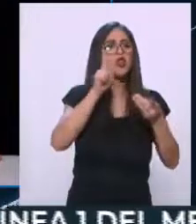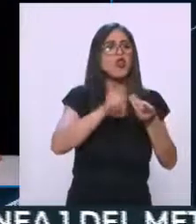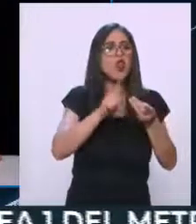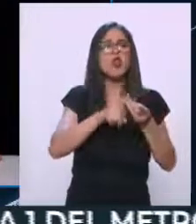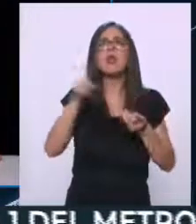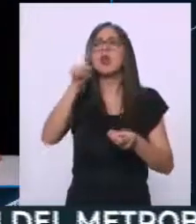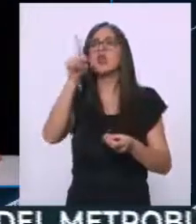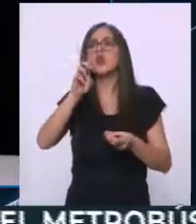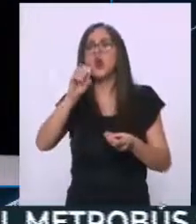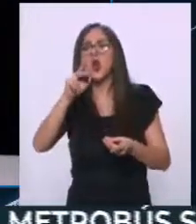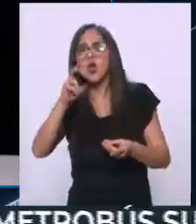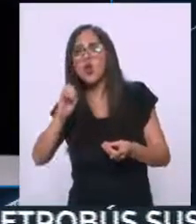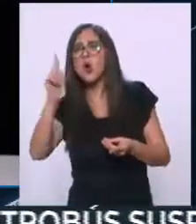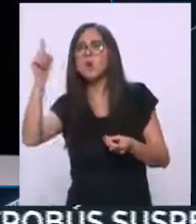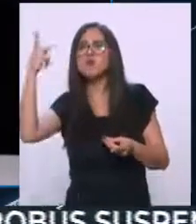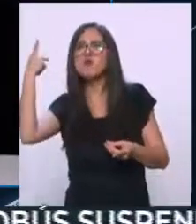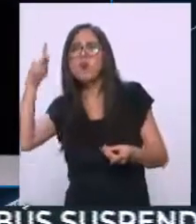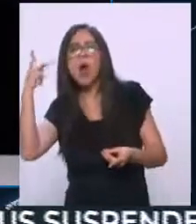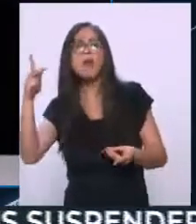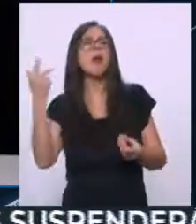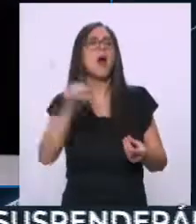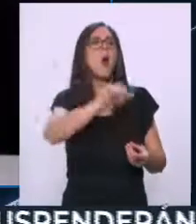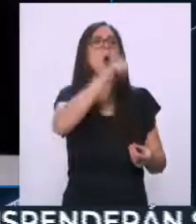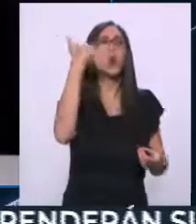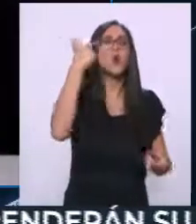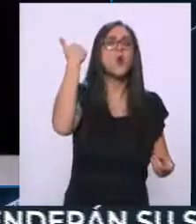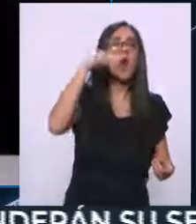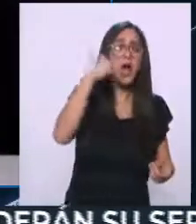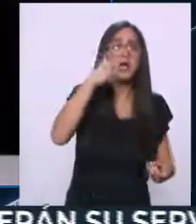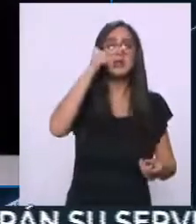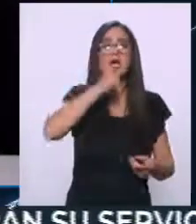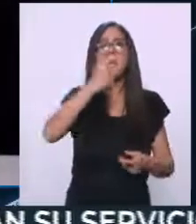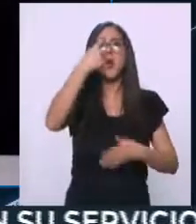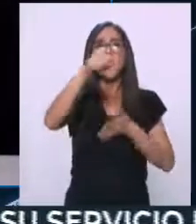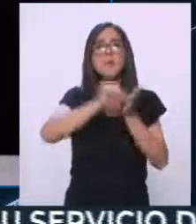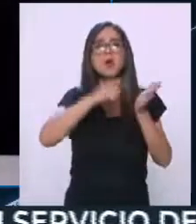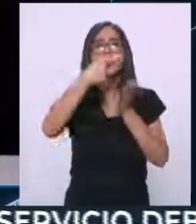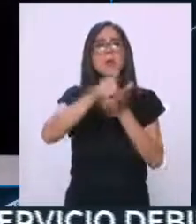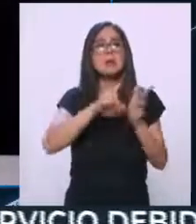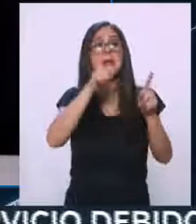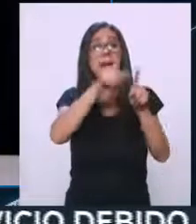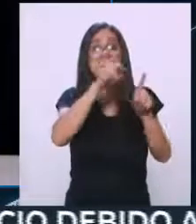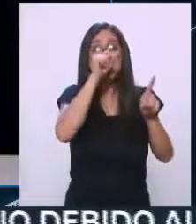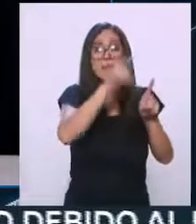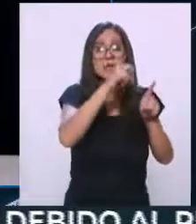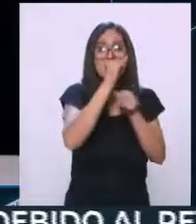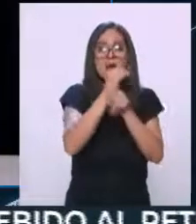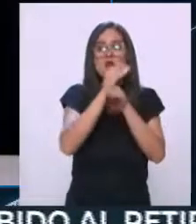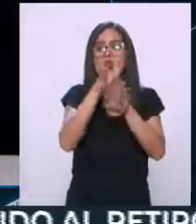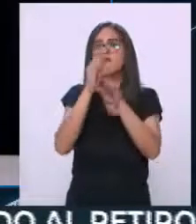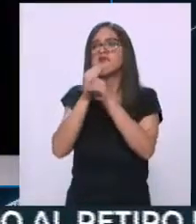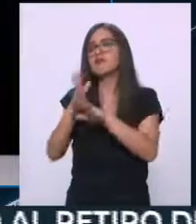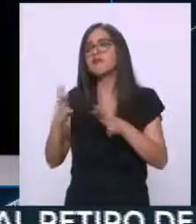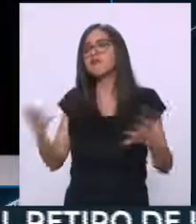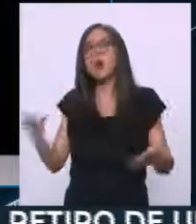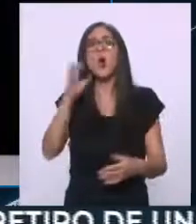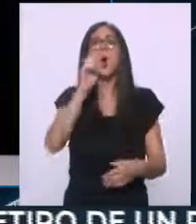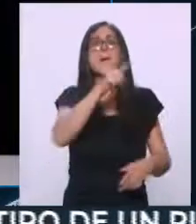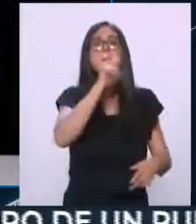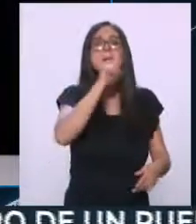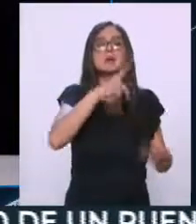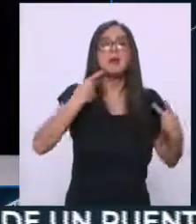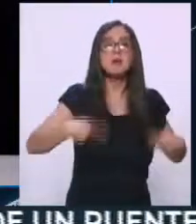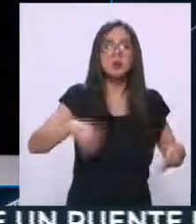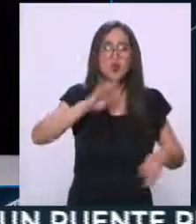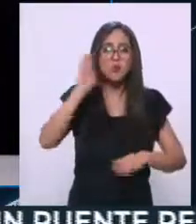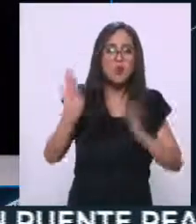de Guadalajara. Y cada, más o menos cada mes, salta la luz eso, ¿no? Hay notas de personajes que se murieron, que el Chapo